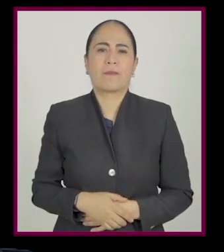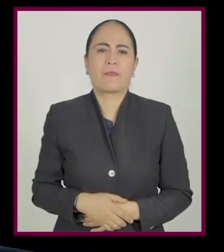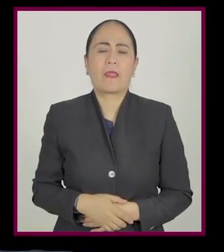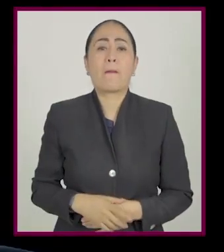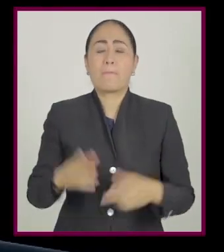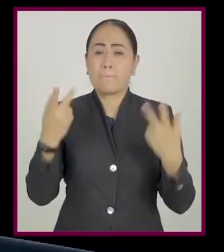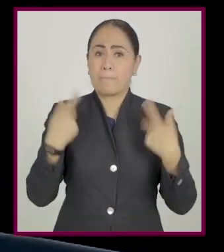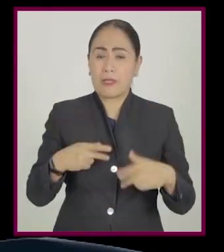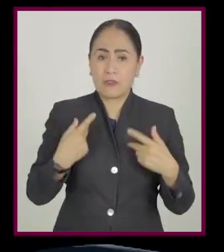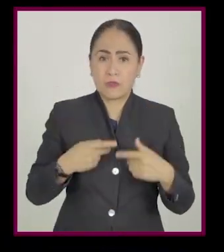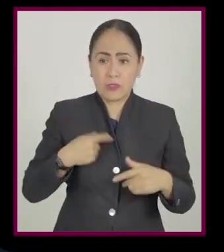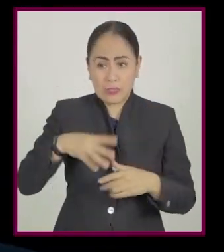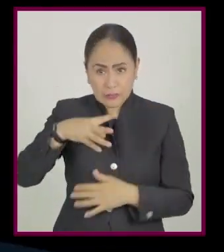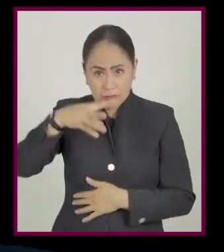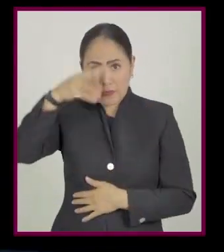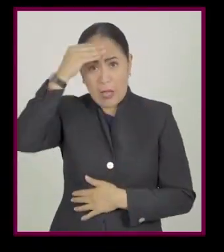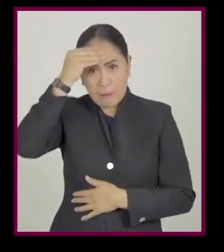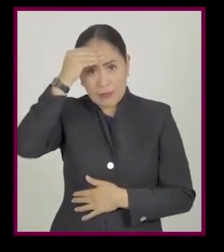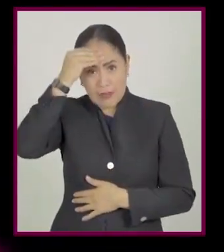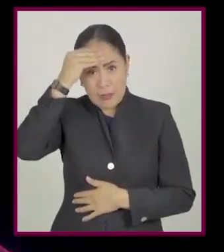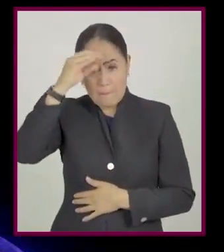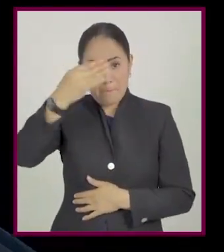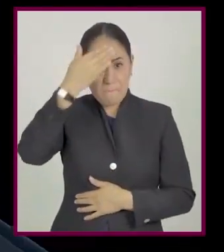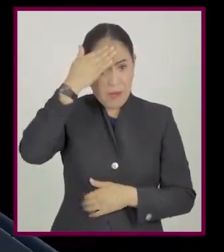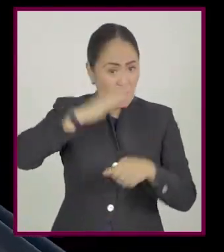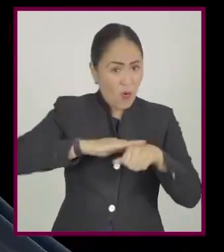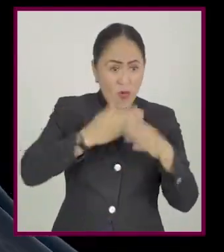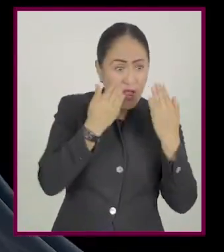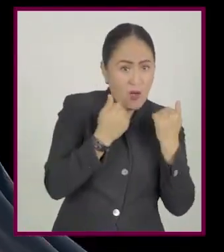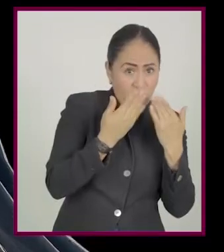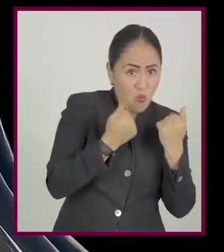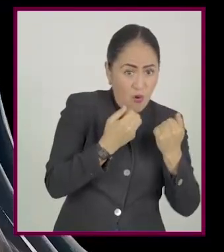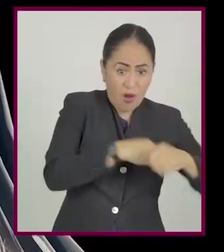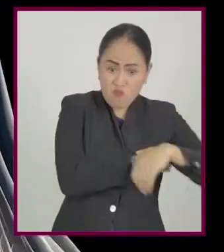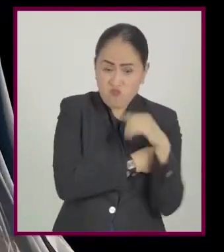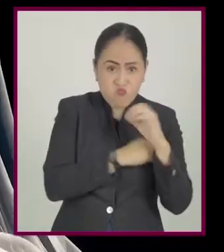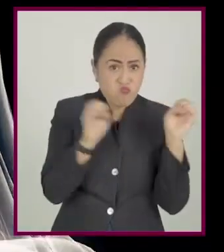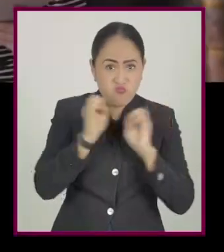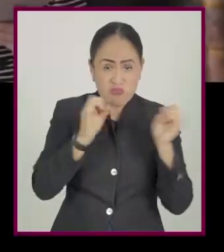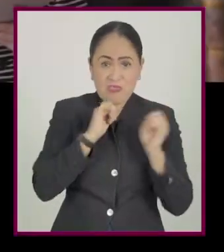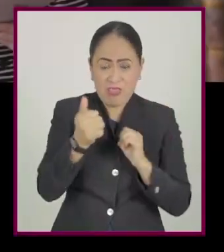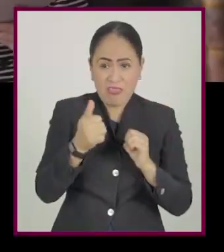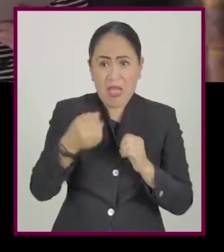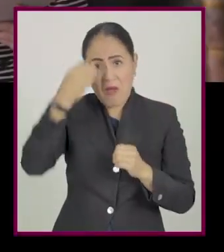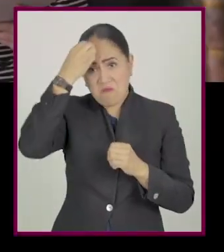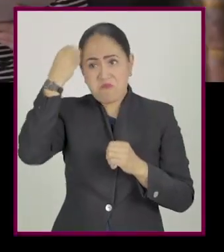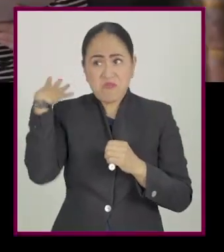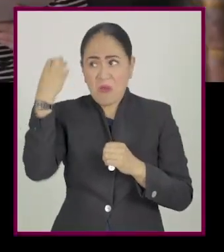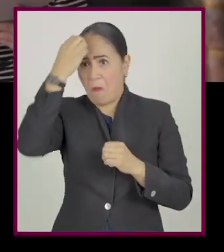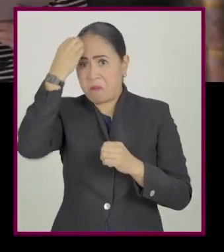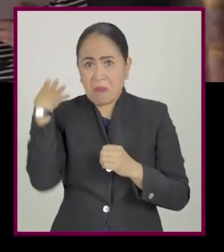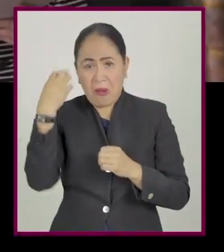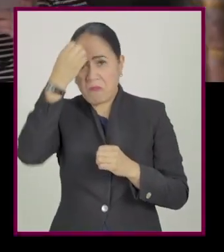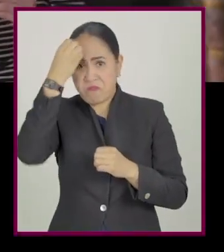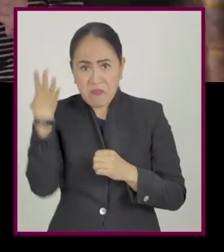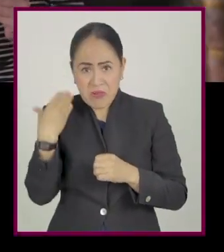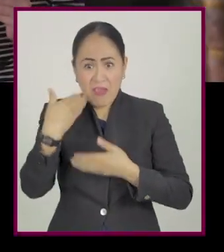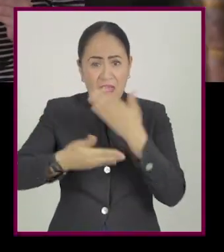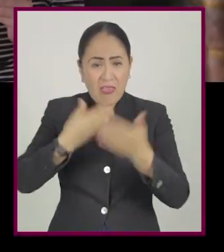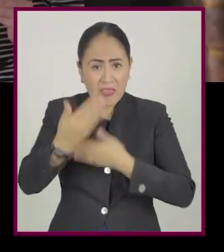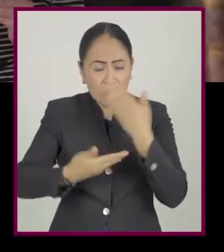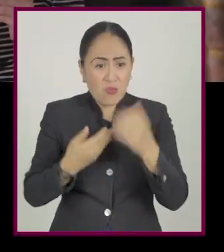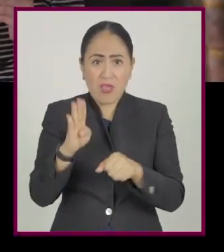El proceso de aprendizaje de las personas no sería posible sin la memoria, pues sus experiencias de vida se